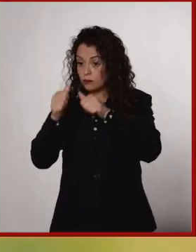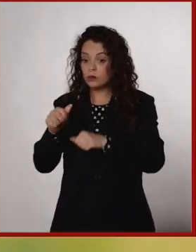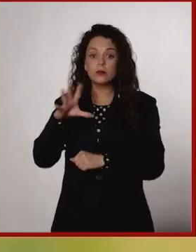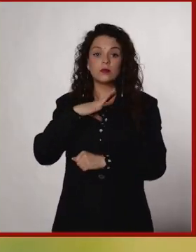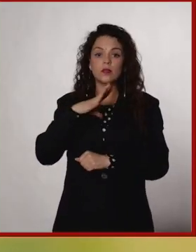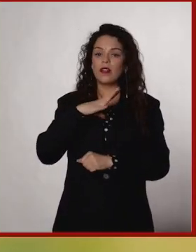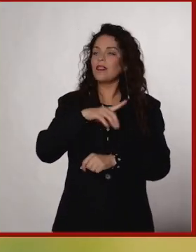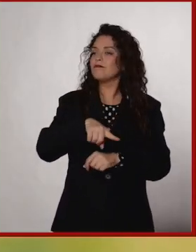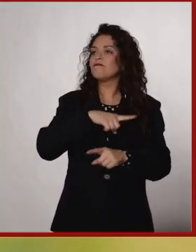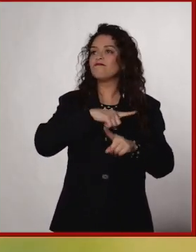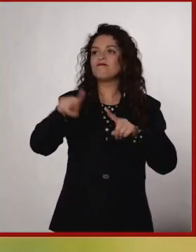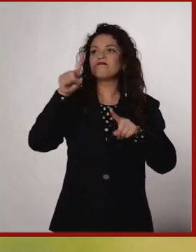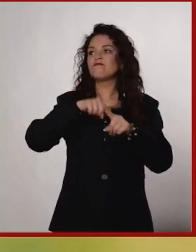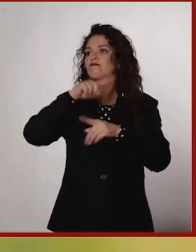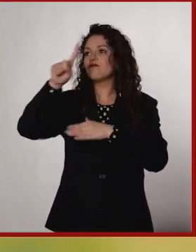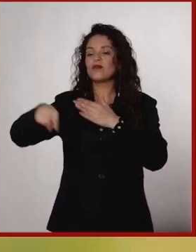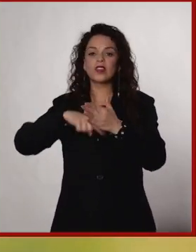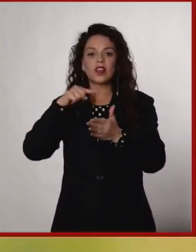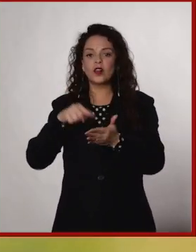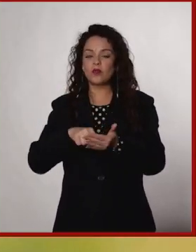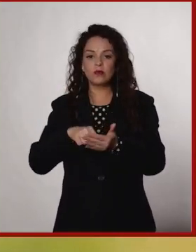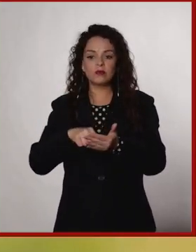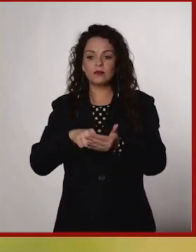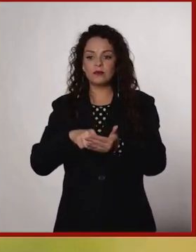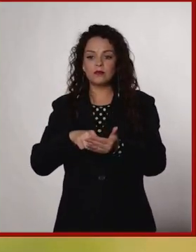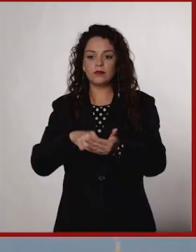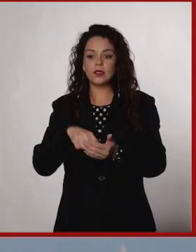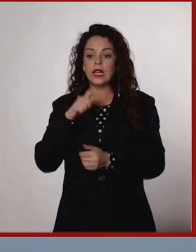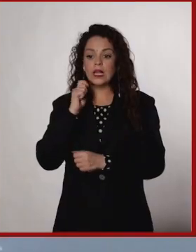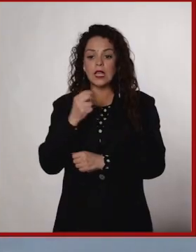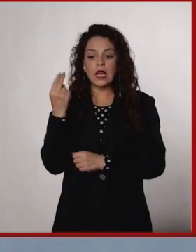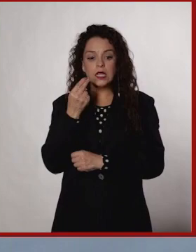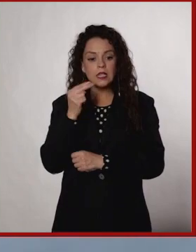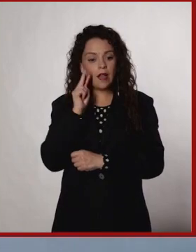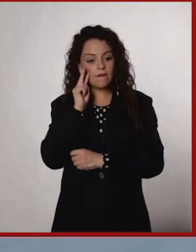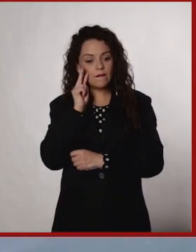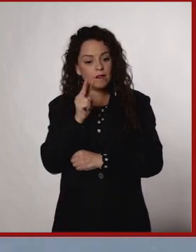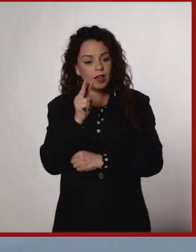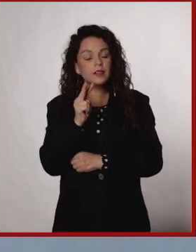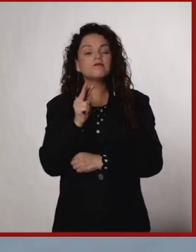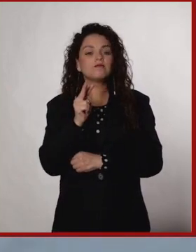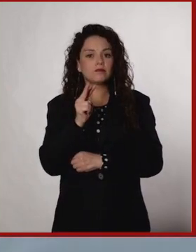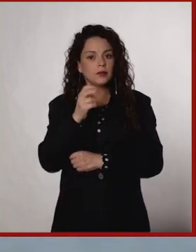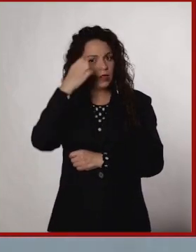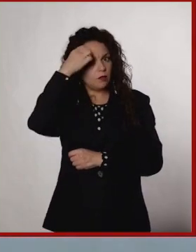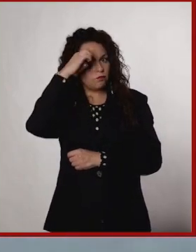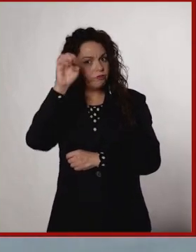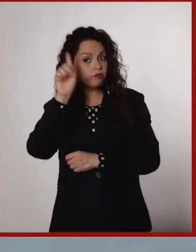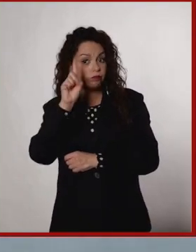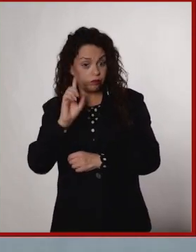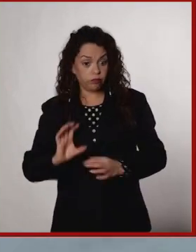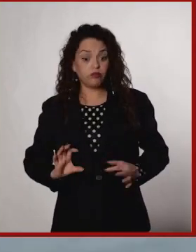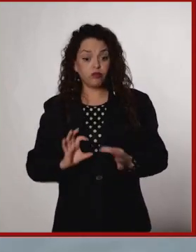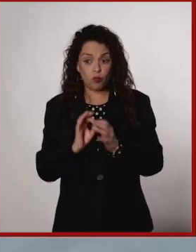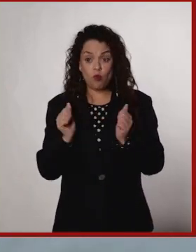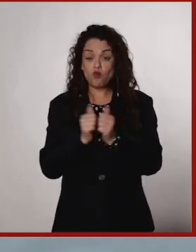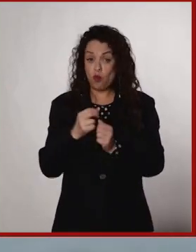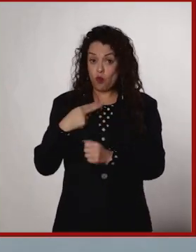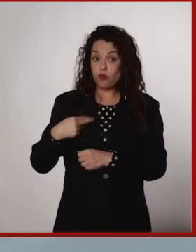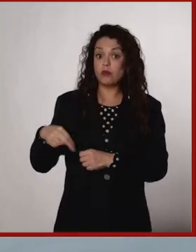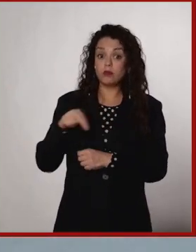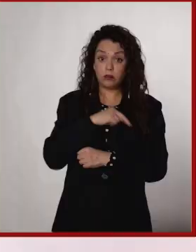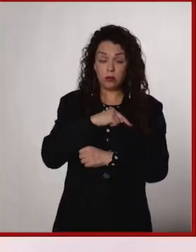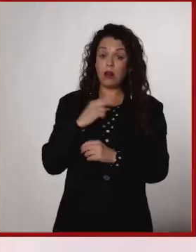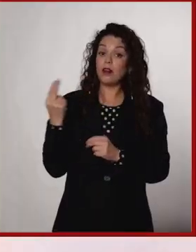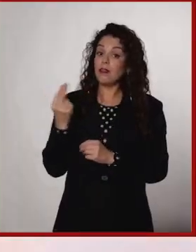la biodiversidad está en todas partes. Entonces creo que nada más el empezar a apreciarla como algo no ajeno, sino algo que